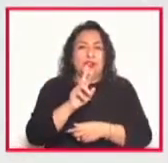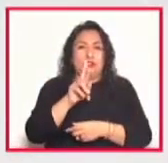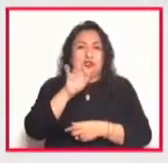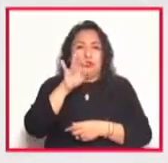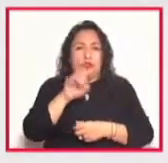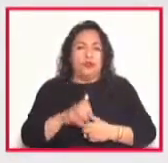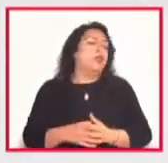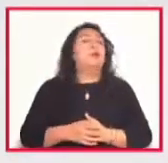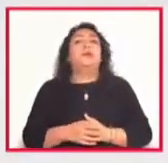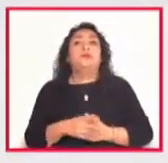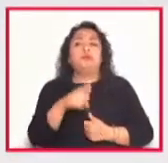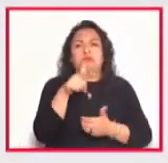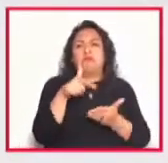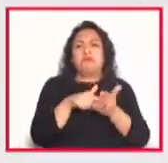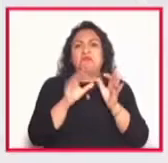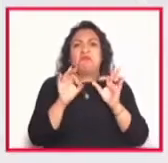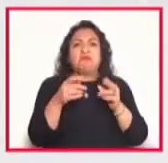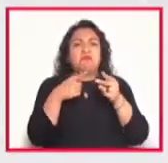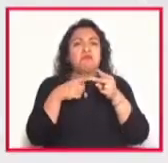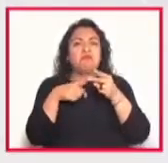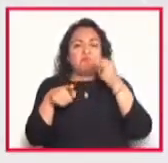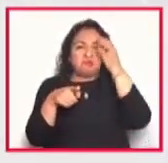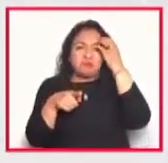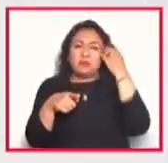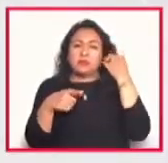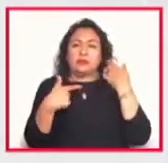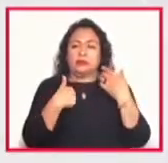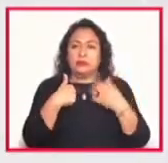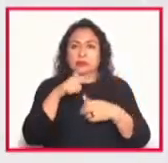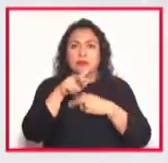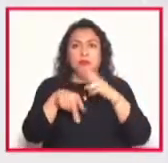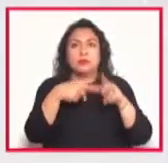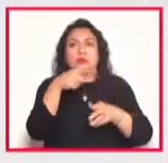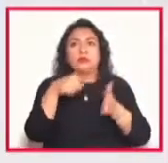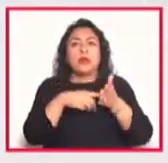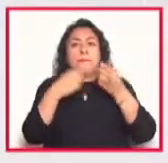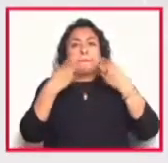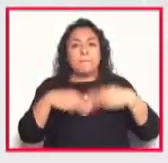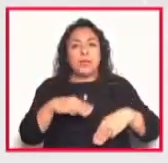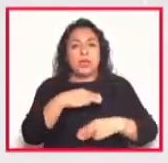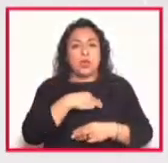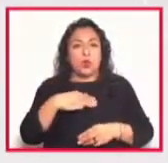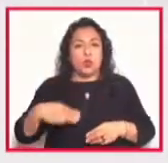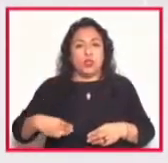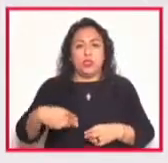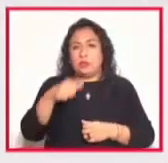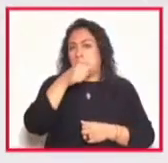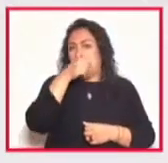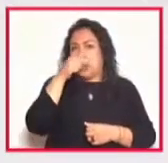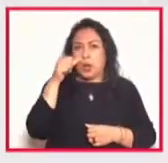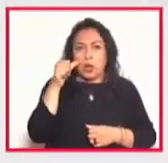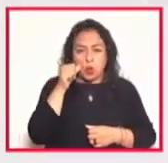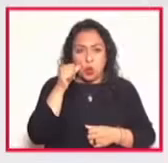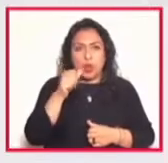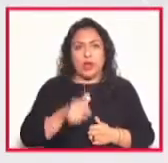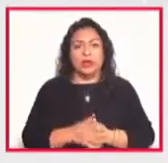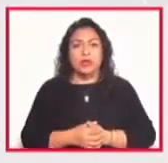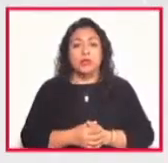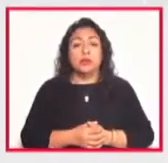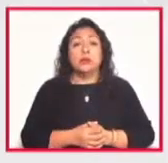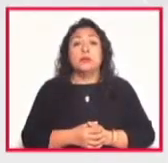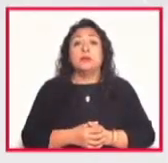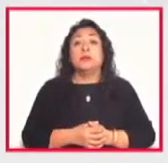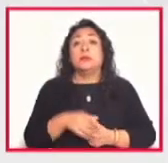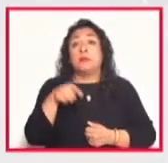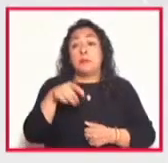un buen lugar para comenzar e identificarse con este destino es el mercado municipal Benito Juárez que es uno de los